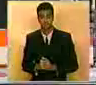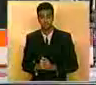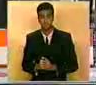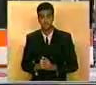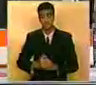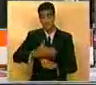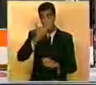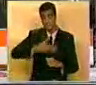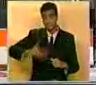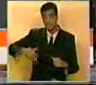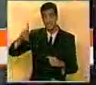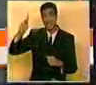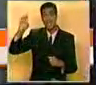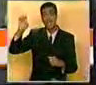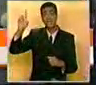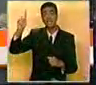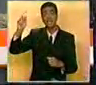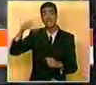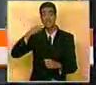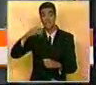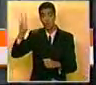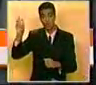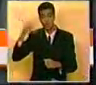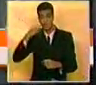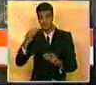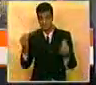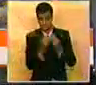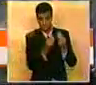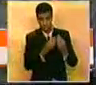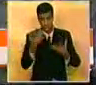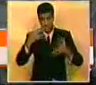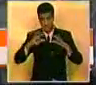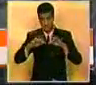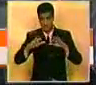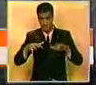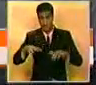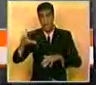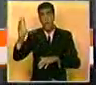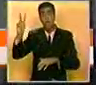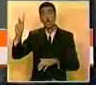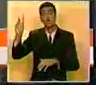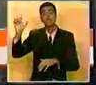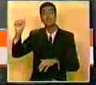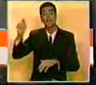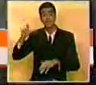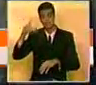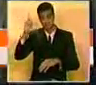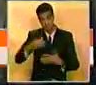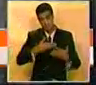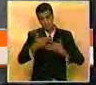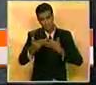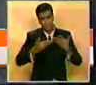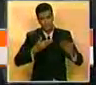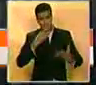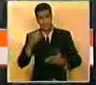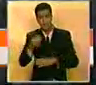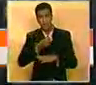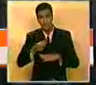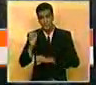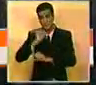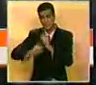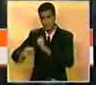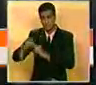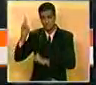El presidente de Kenia, Wai Kibaki, se reunió con el exsecretario general de la ONU, Kofi Annan, quien busca mediar entre el gobierno y la